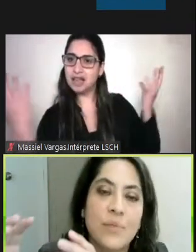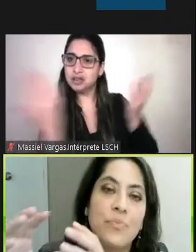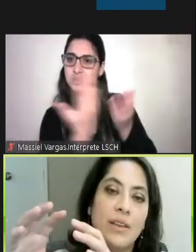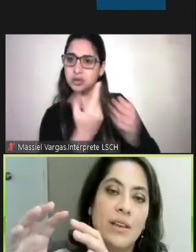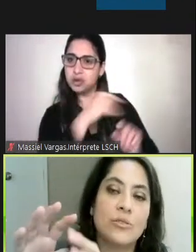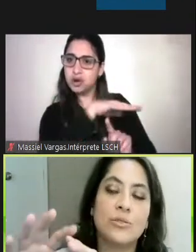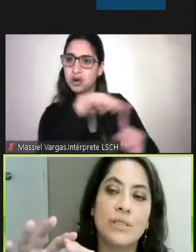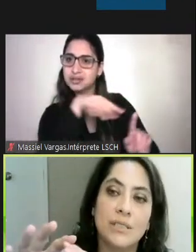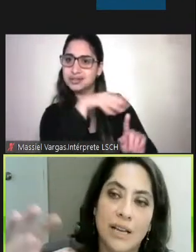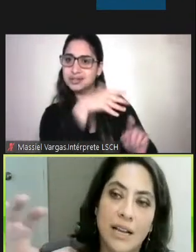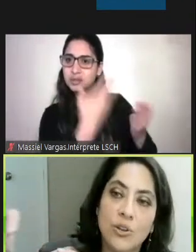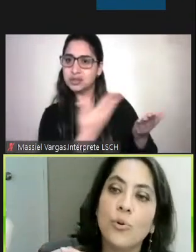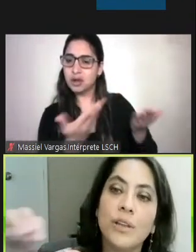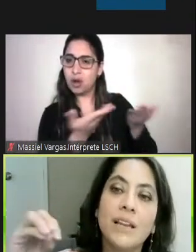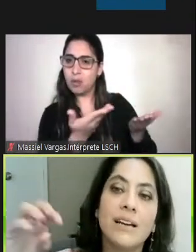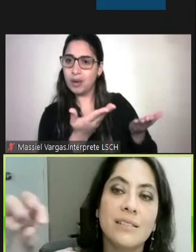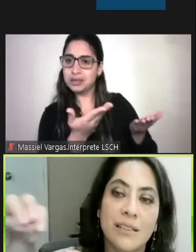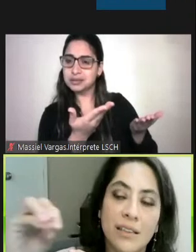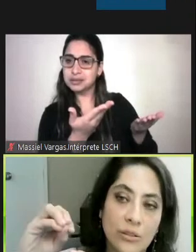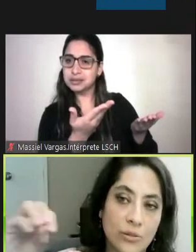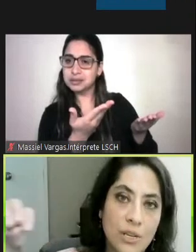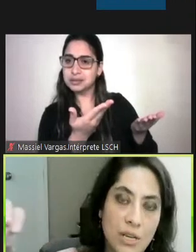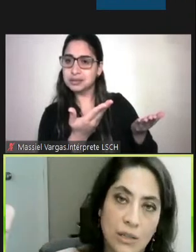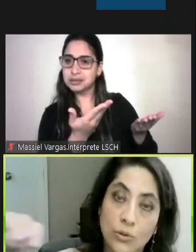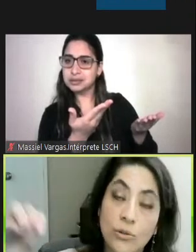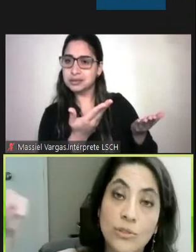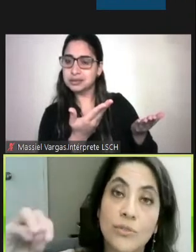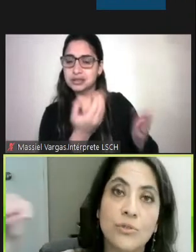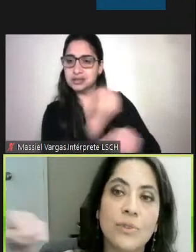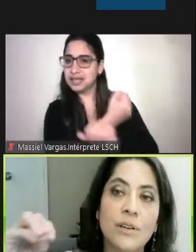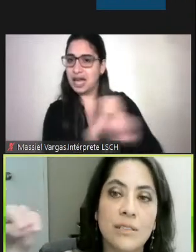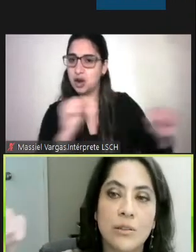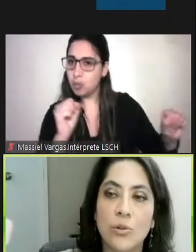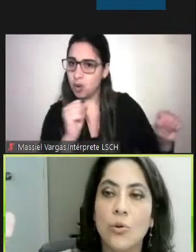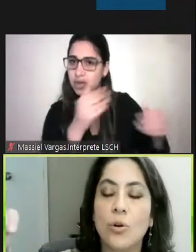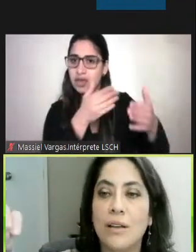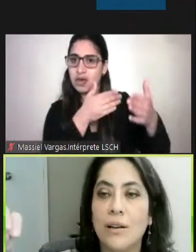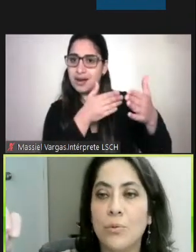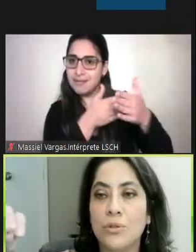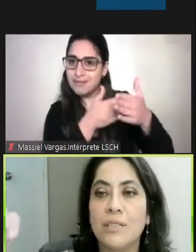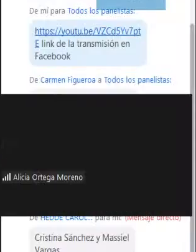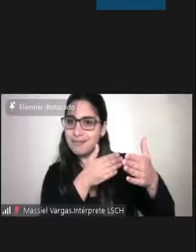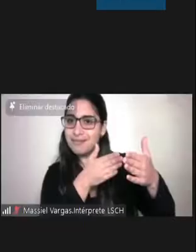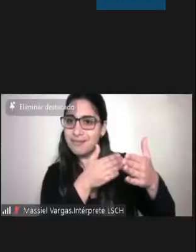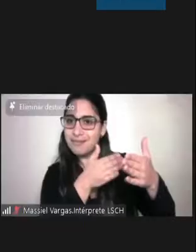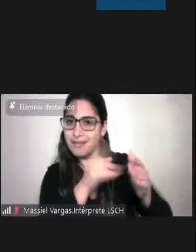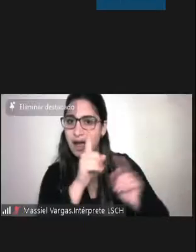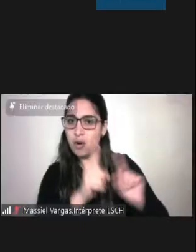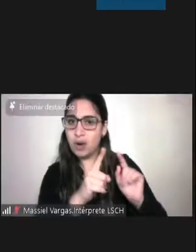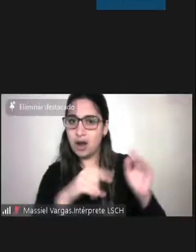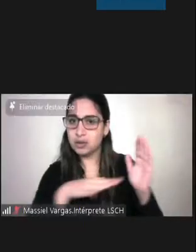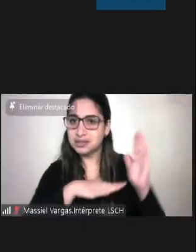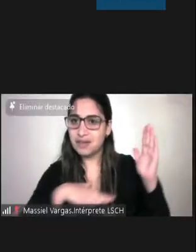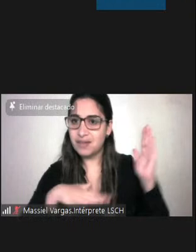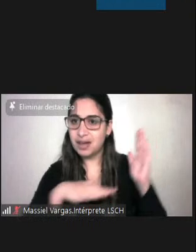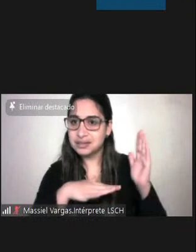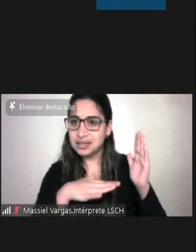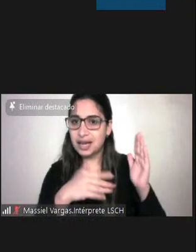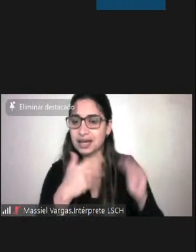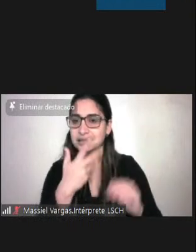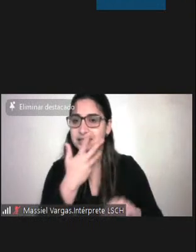barreras. Entonces al no poder ir accediendo a todos los servicios básicos o a cuestiones tan mínimas como poder